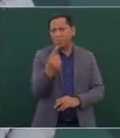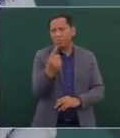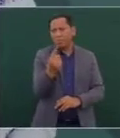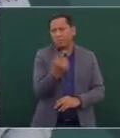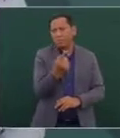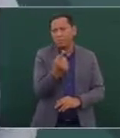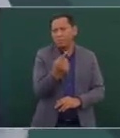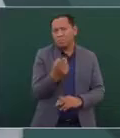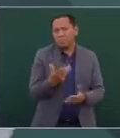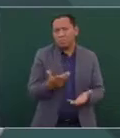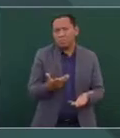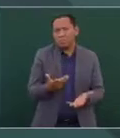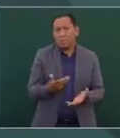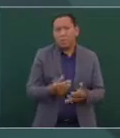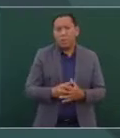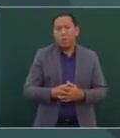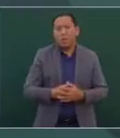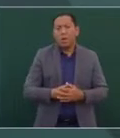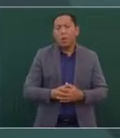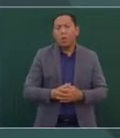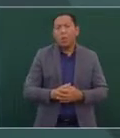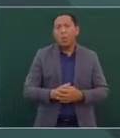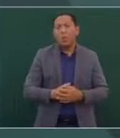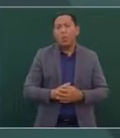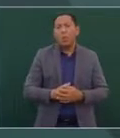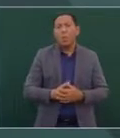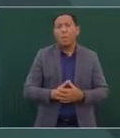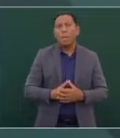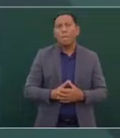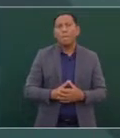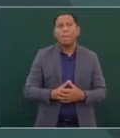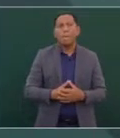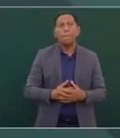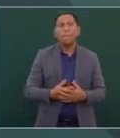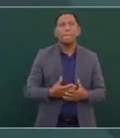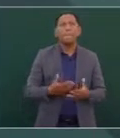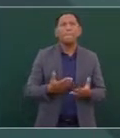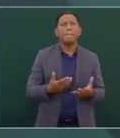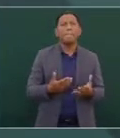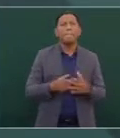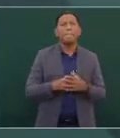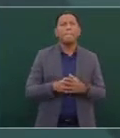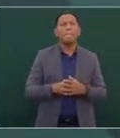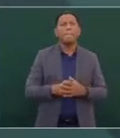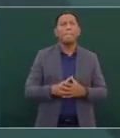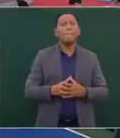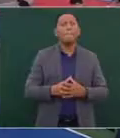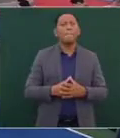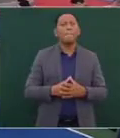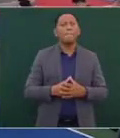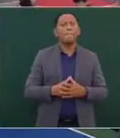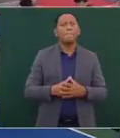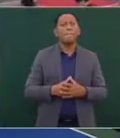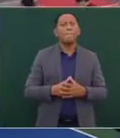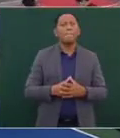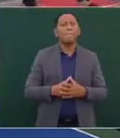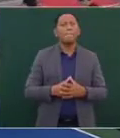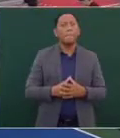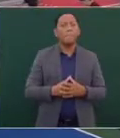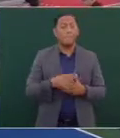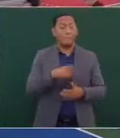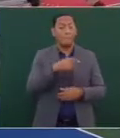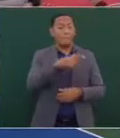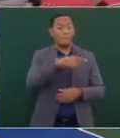introducirse los